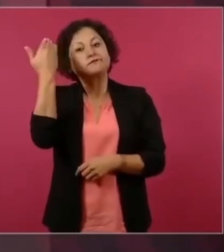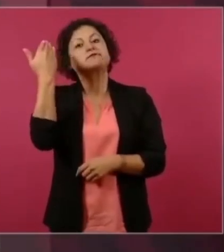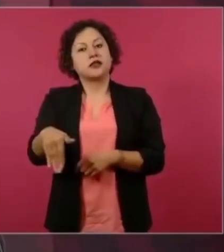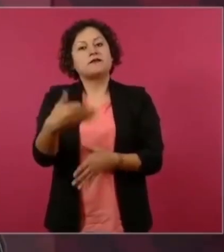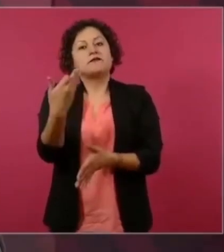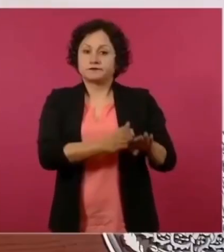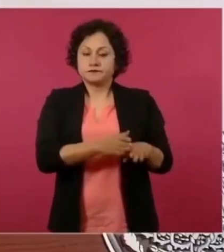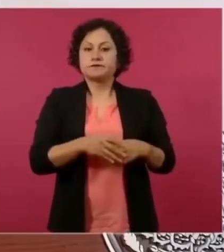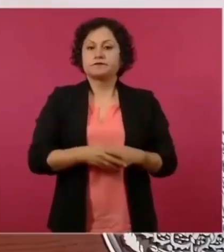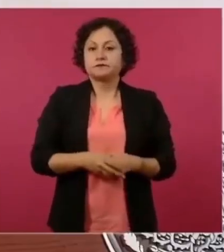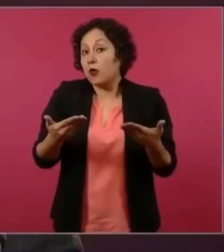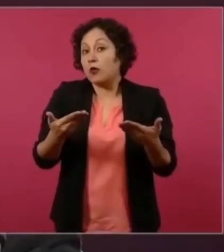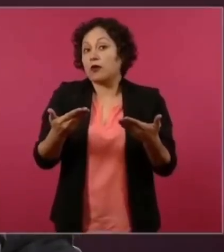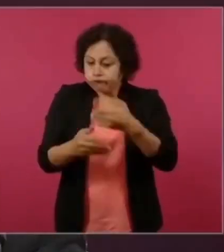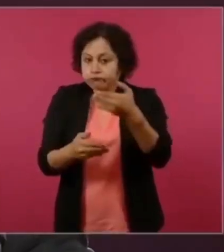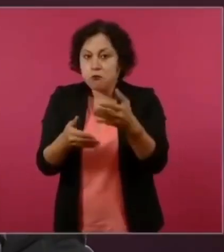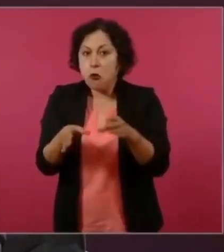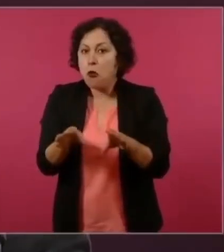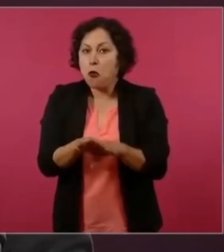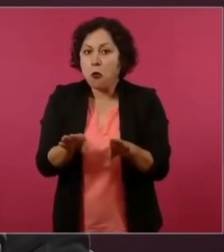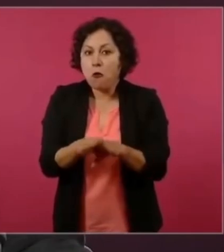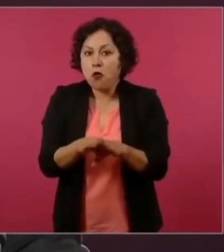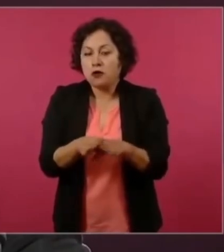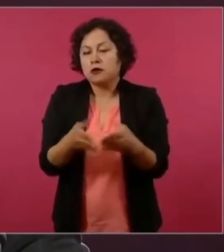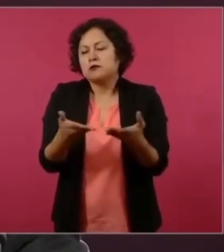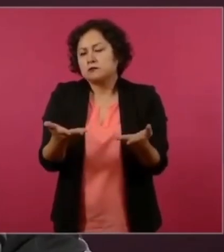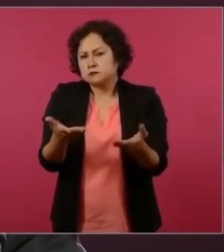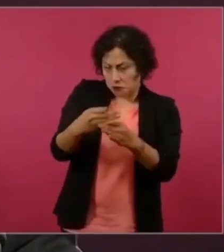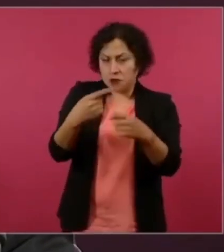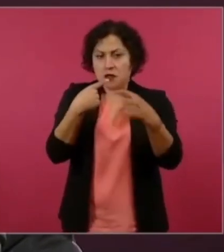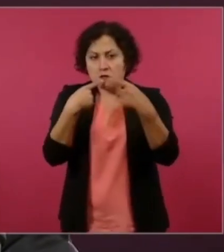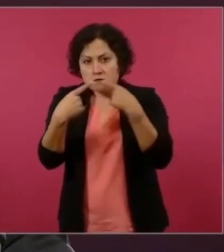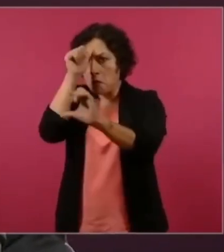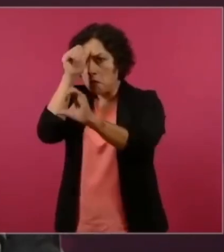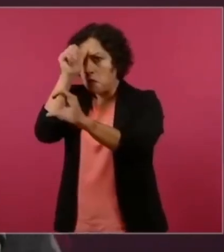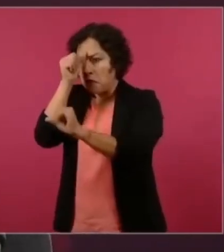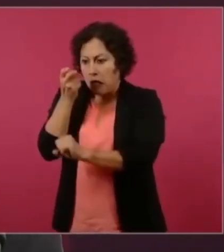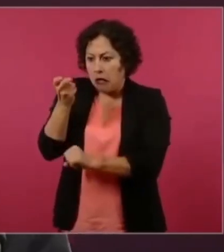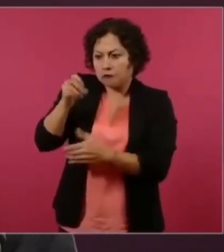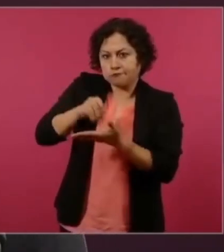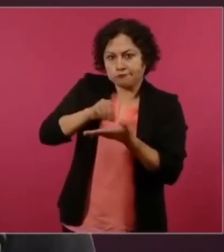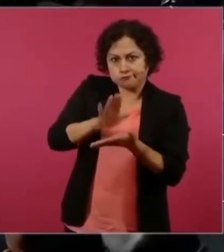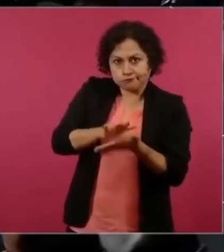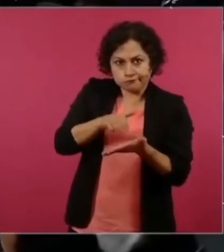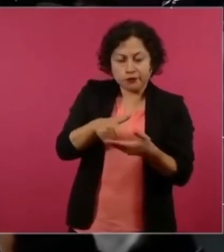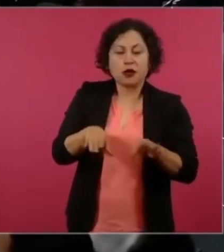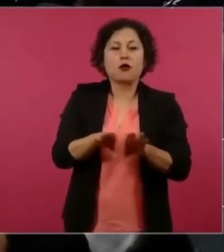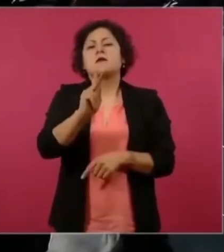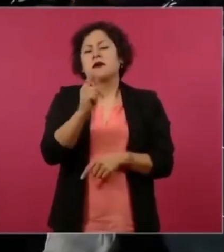Poder Judicial. Ahora, las formas, pues con el diálogo se puede llegar a acuerdos, pero ya he estado